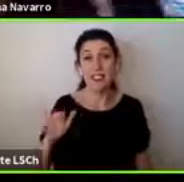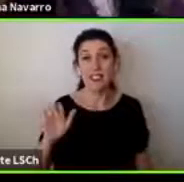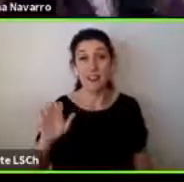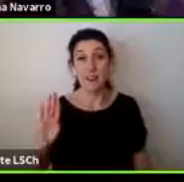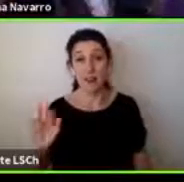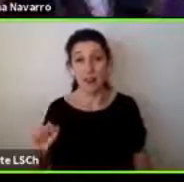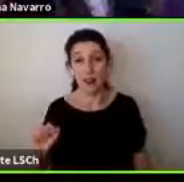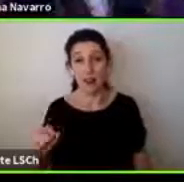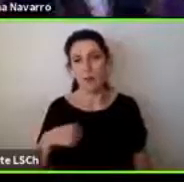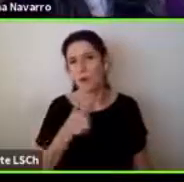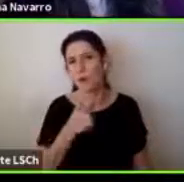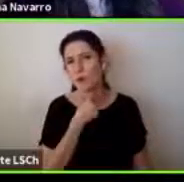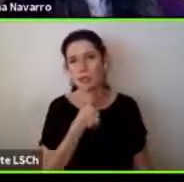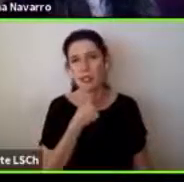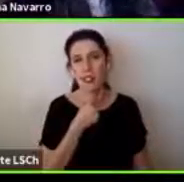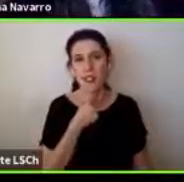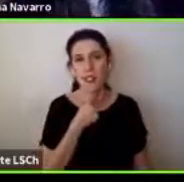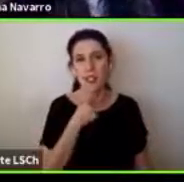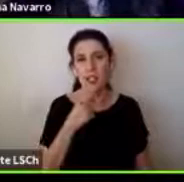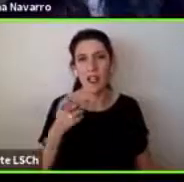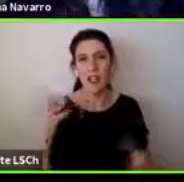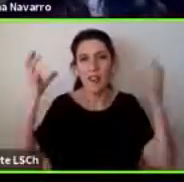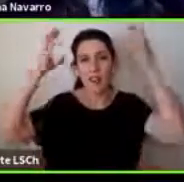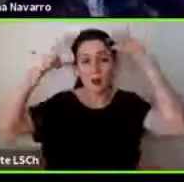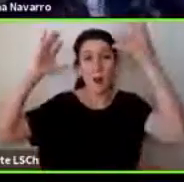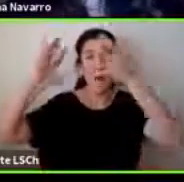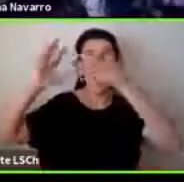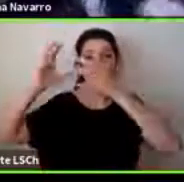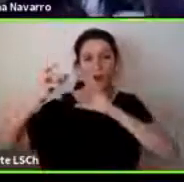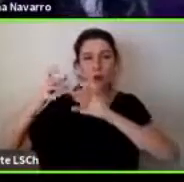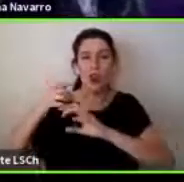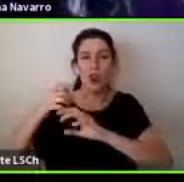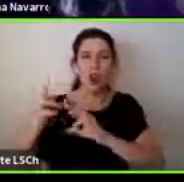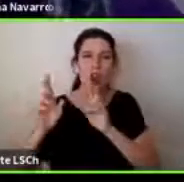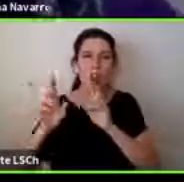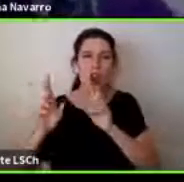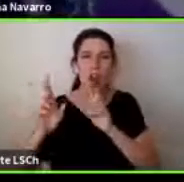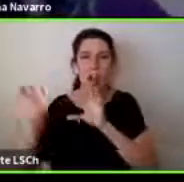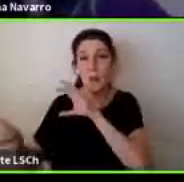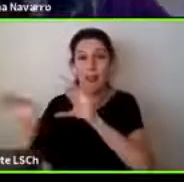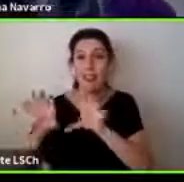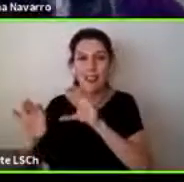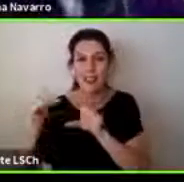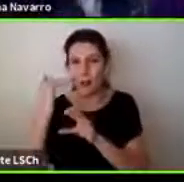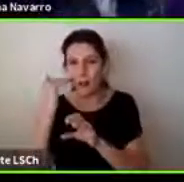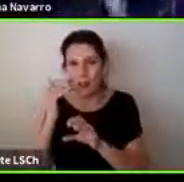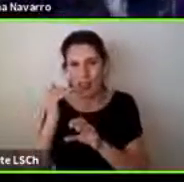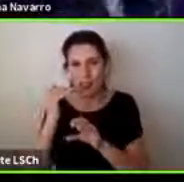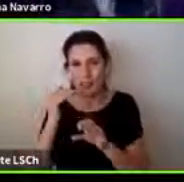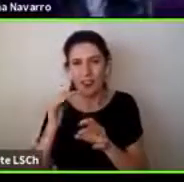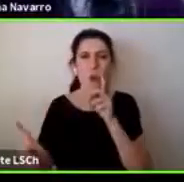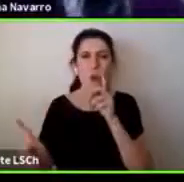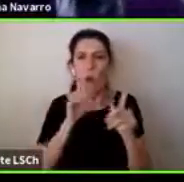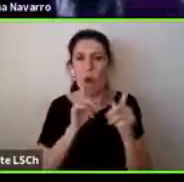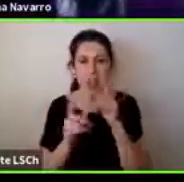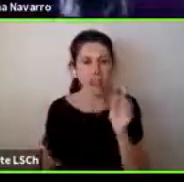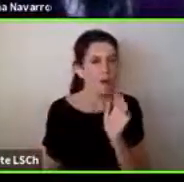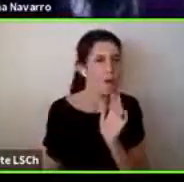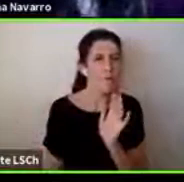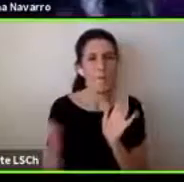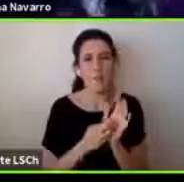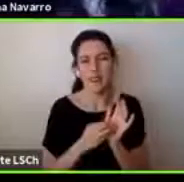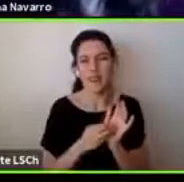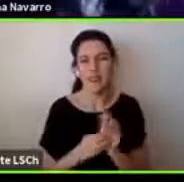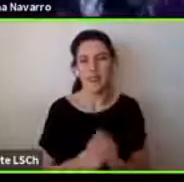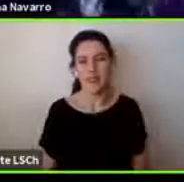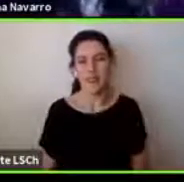de NeuroMundo incluyan muchas más actividades para los niños y mucho más cuentos ¿cierto? bueno sobre todo